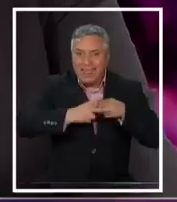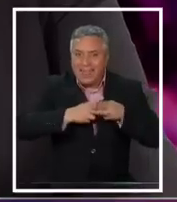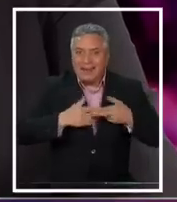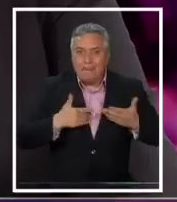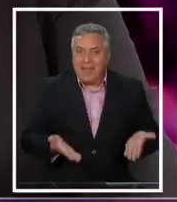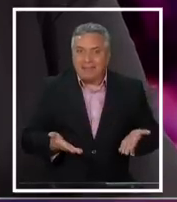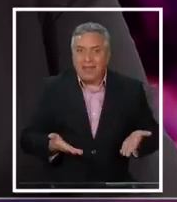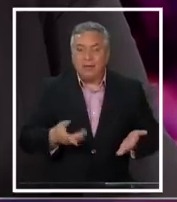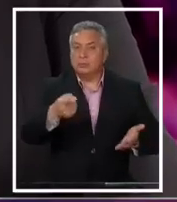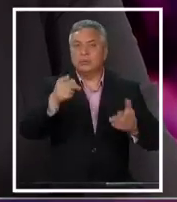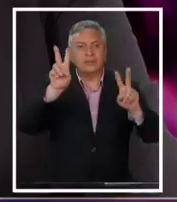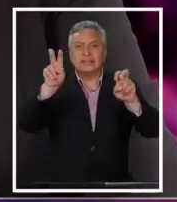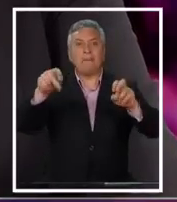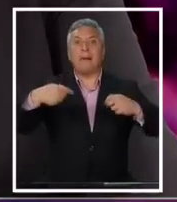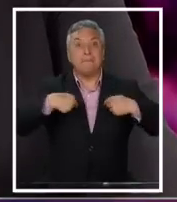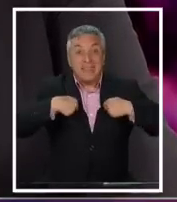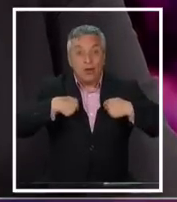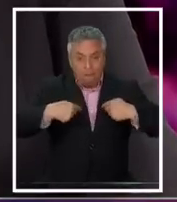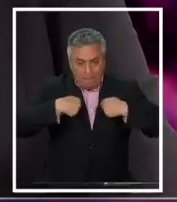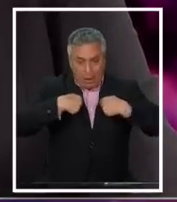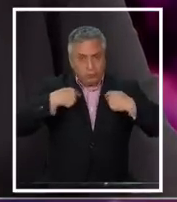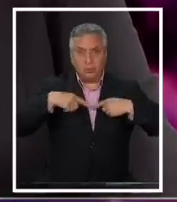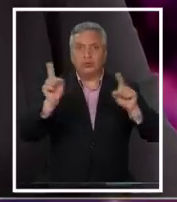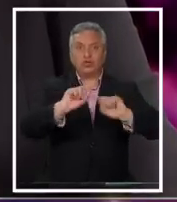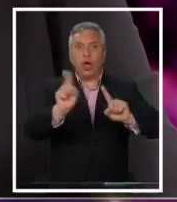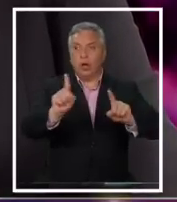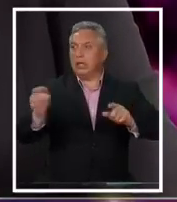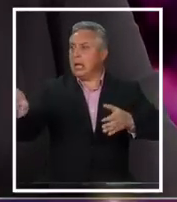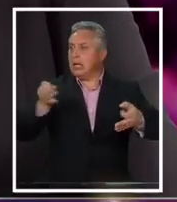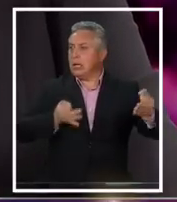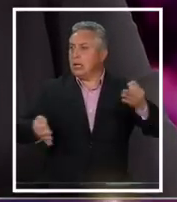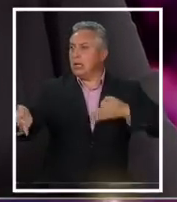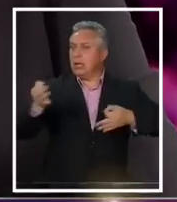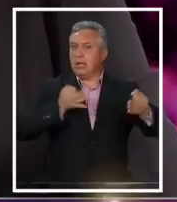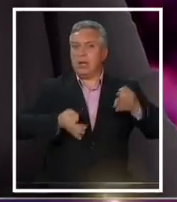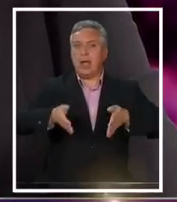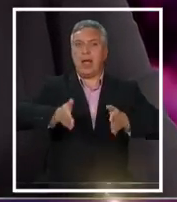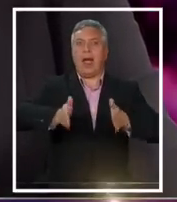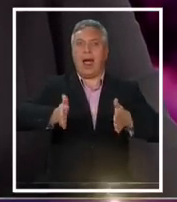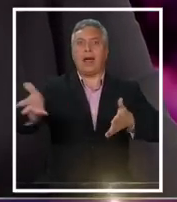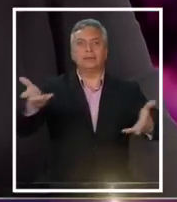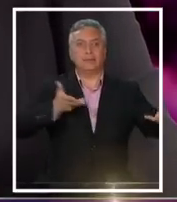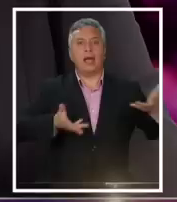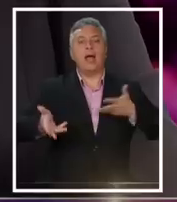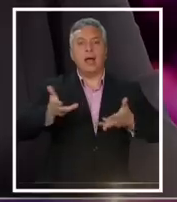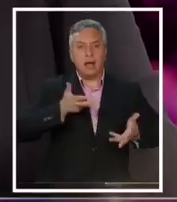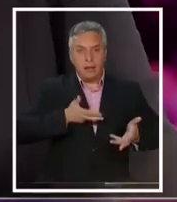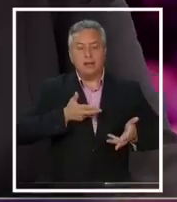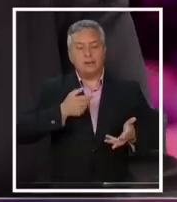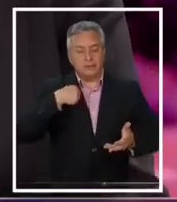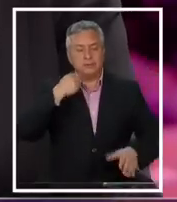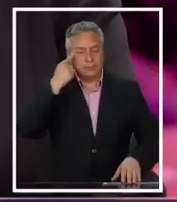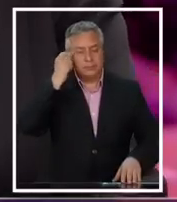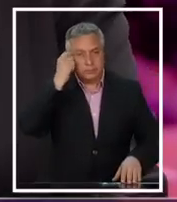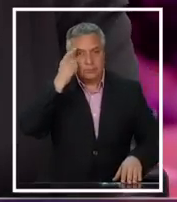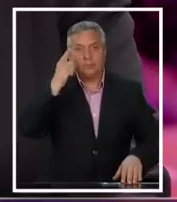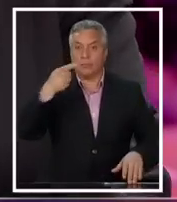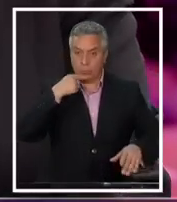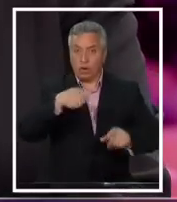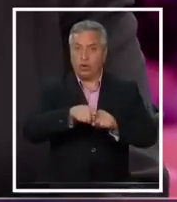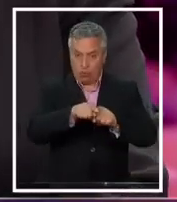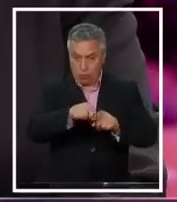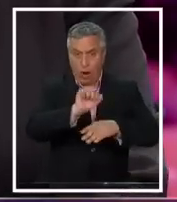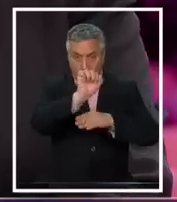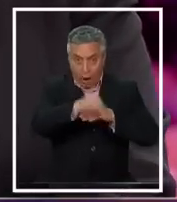no es un tema mío de la Jimena Rincón. Es lo que uno recoge en la calle. Entonces, ¿qué es lo que decimos? Nos están diciendo, apruebe este